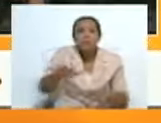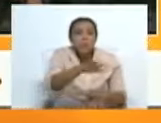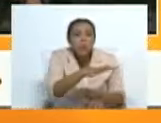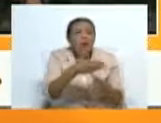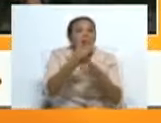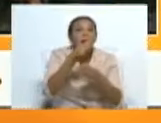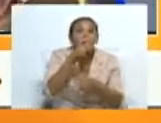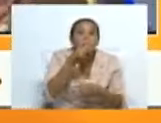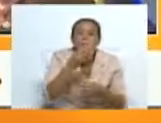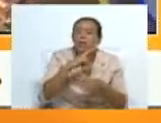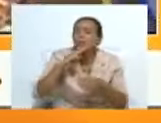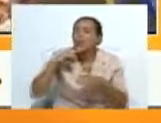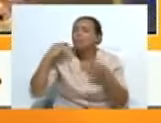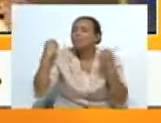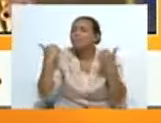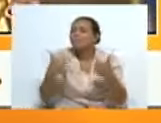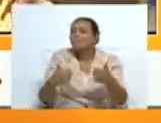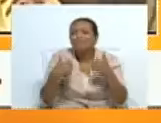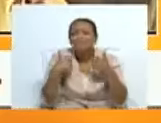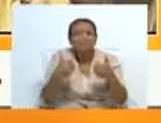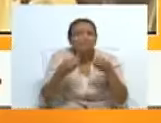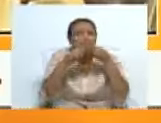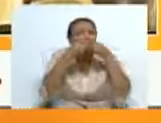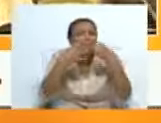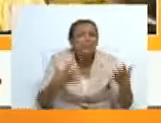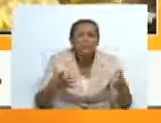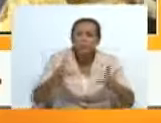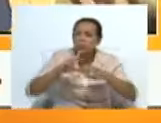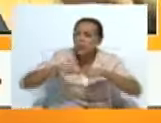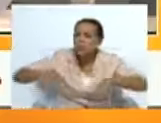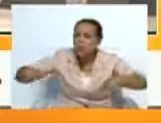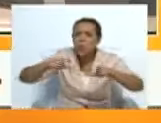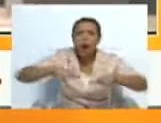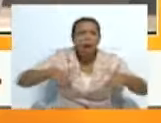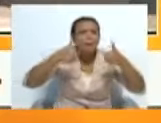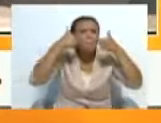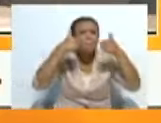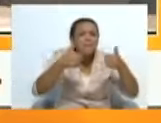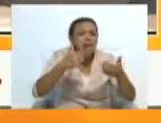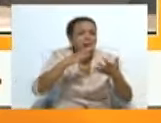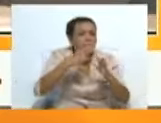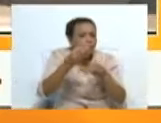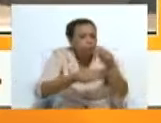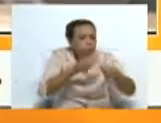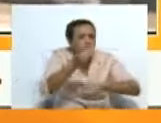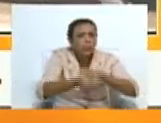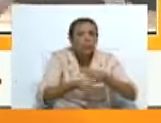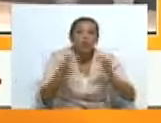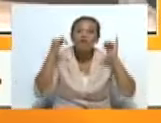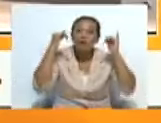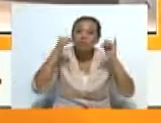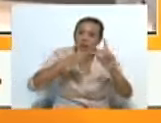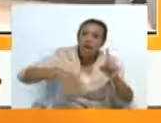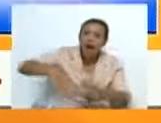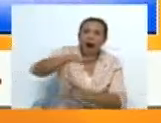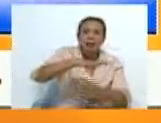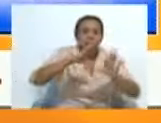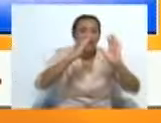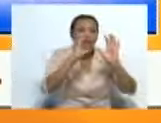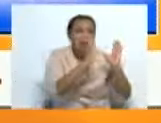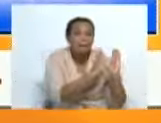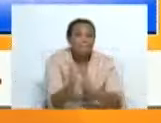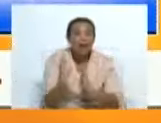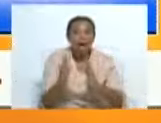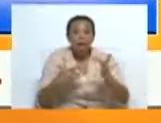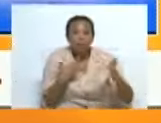comida, todo, todos los aspectos que están alrededor de un festival, del arte, de la cultura,